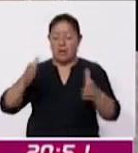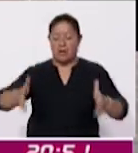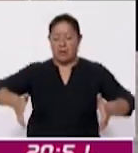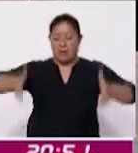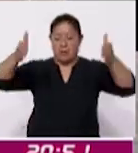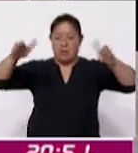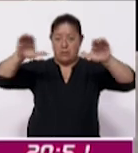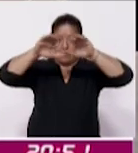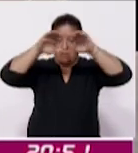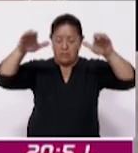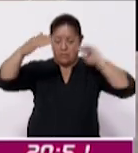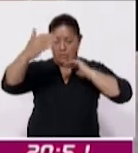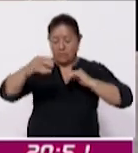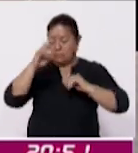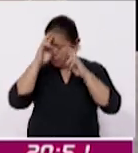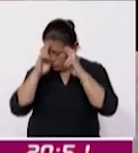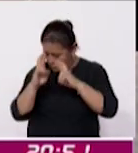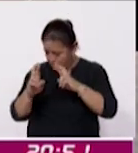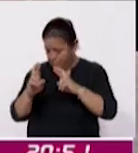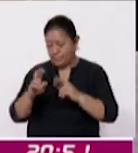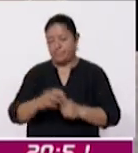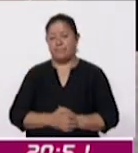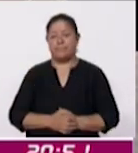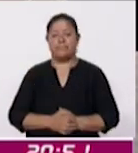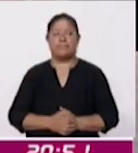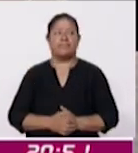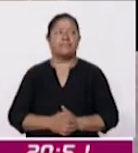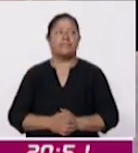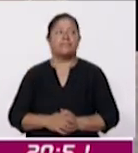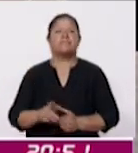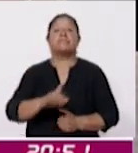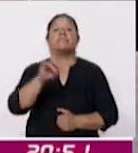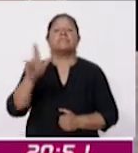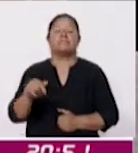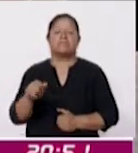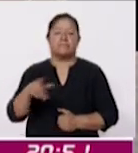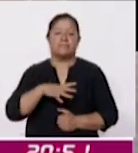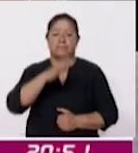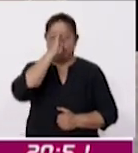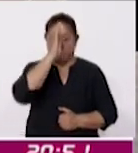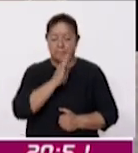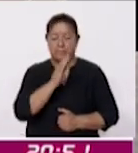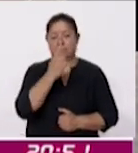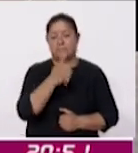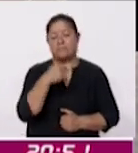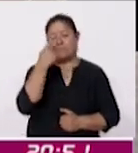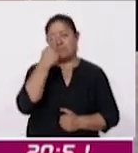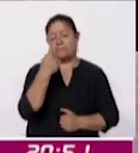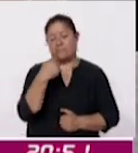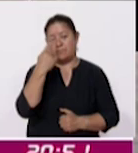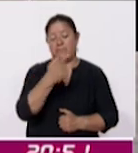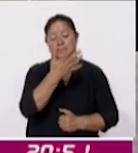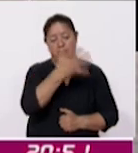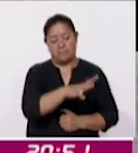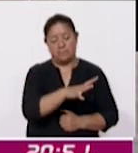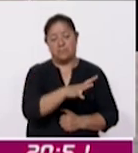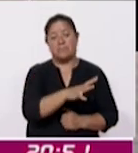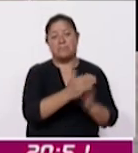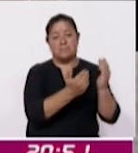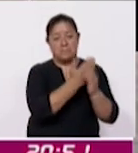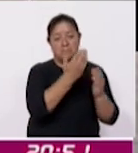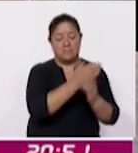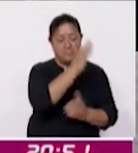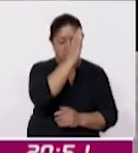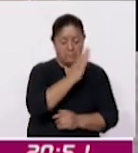la debida reverencia y veneración de la reliquia y después habrá misa cada hora 10 de la mañana misa